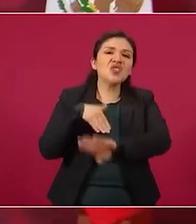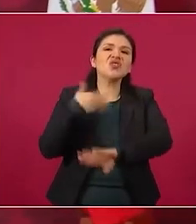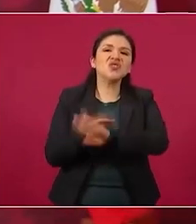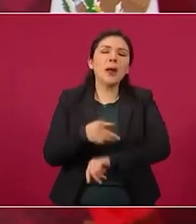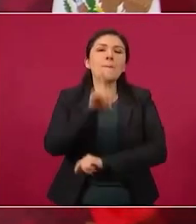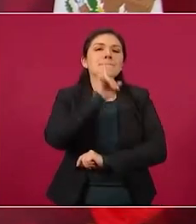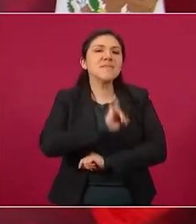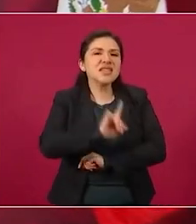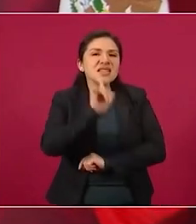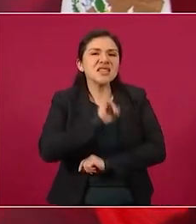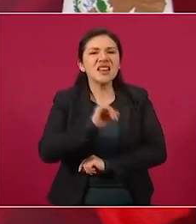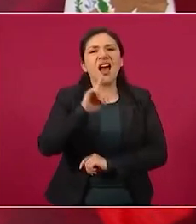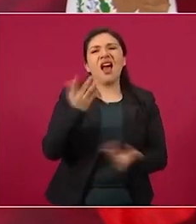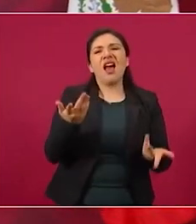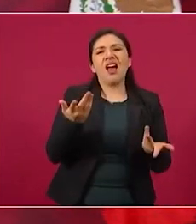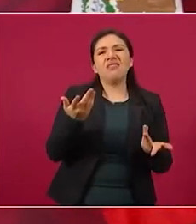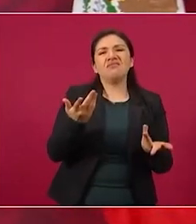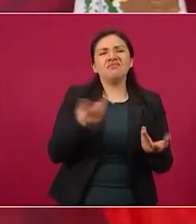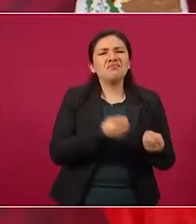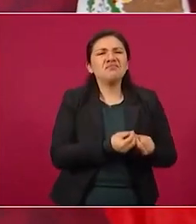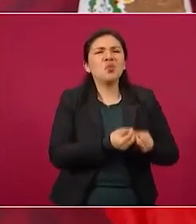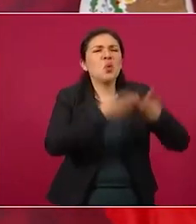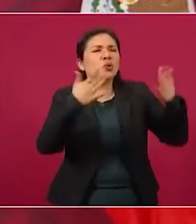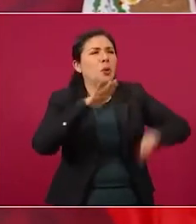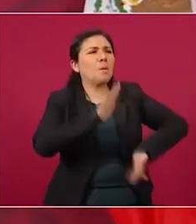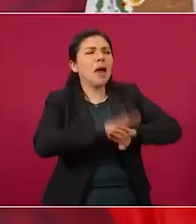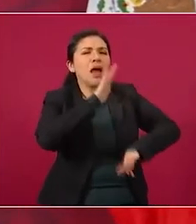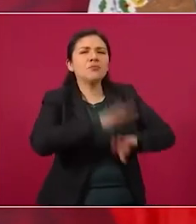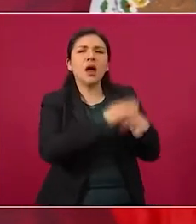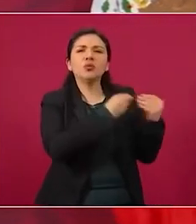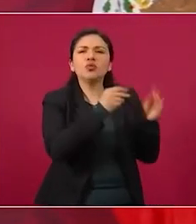en la mayoría de los medios de información.